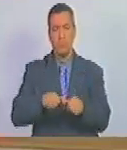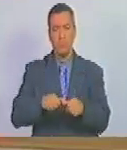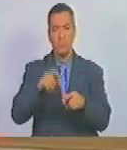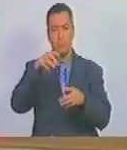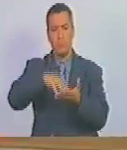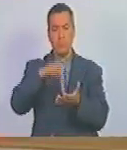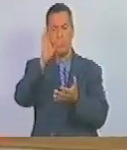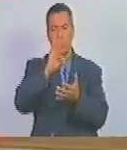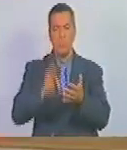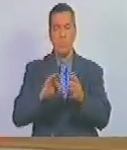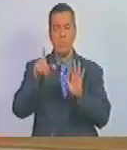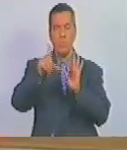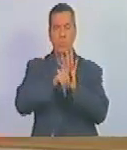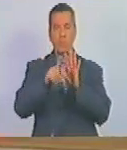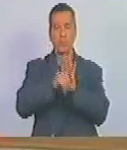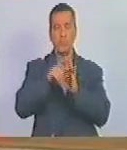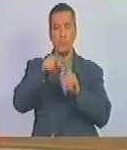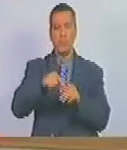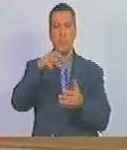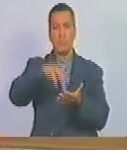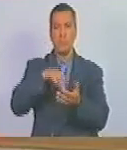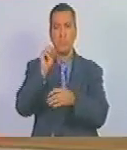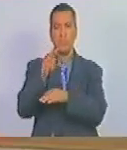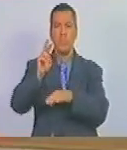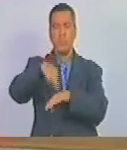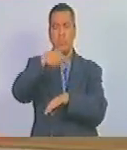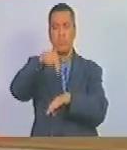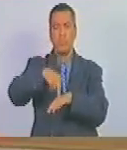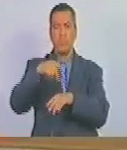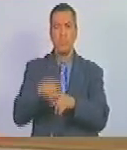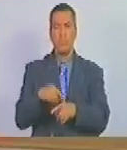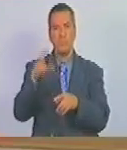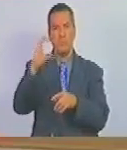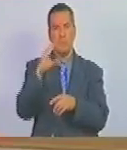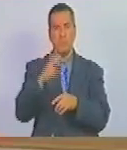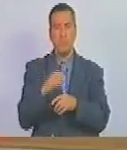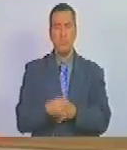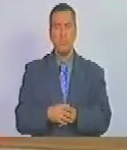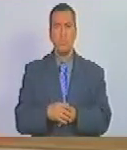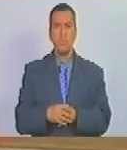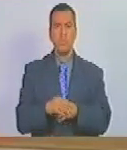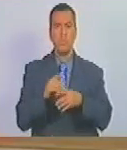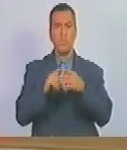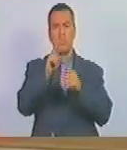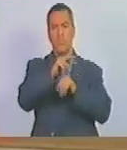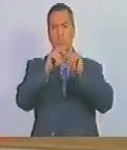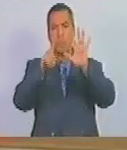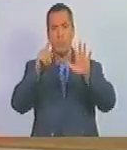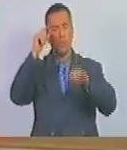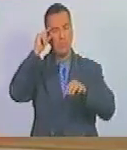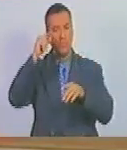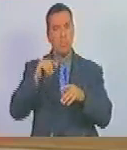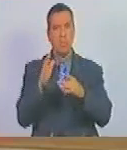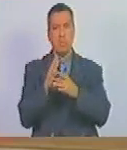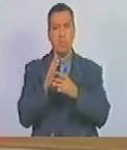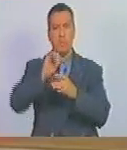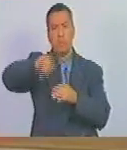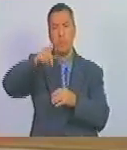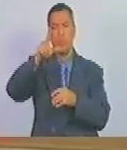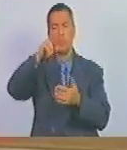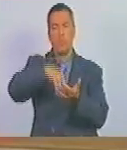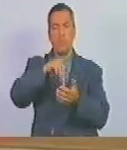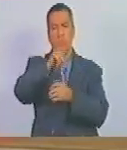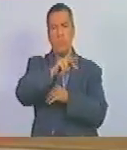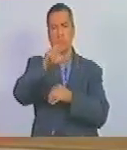en el palacio federal legislativo sede la asamblea nacional en la ciudad de caracas a los 26 días del mes de julio de